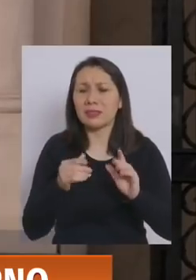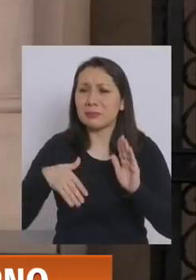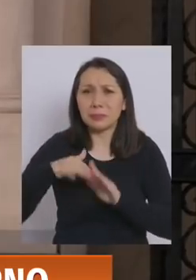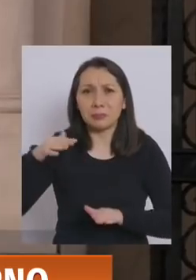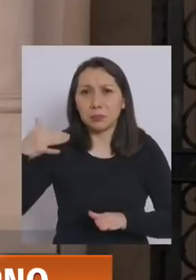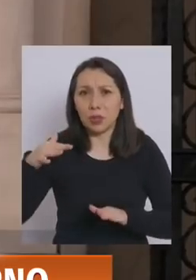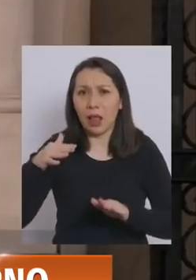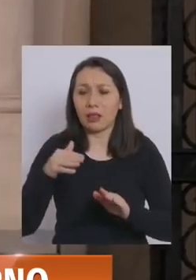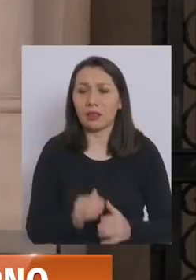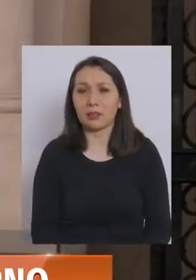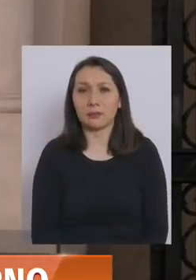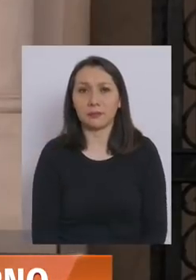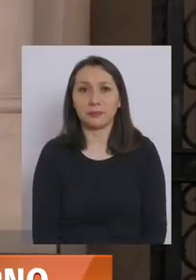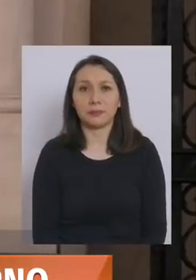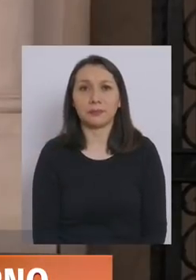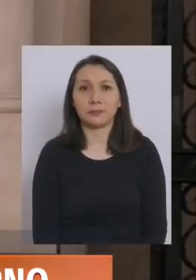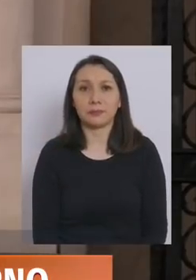prioritaria?